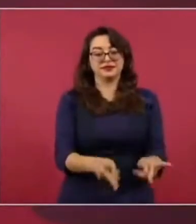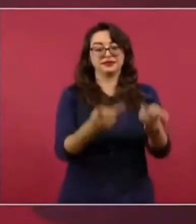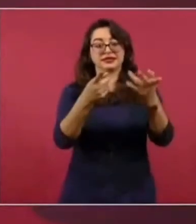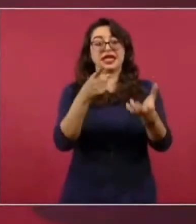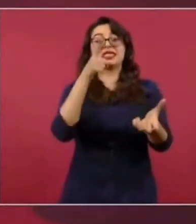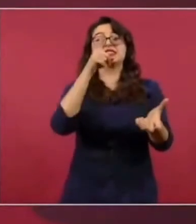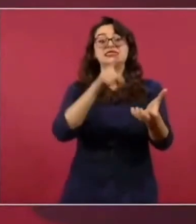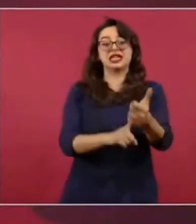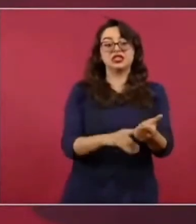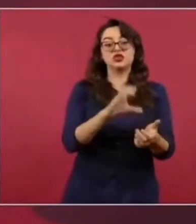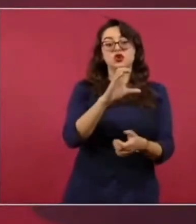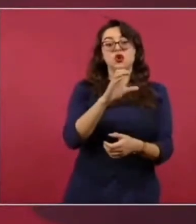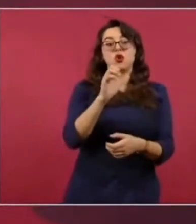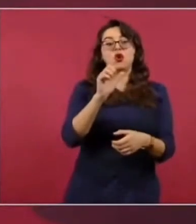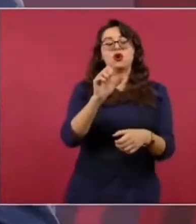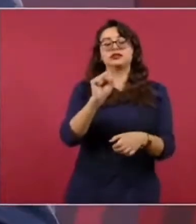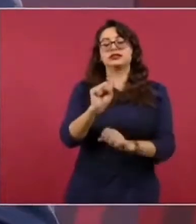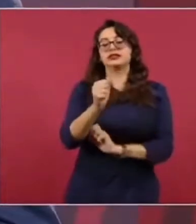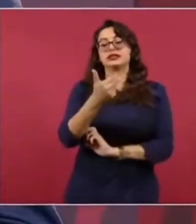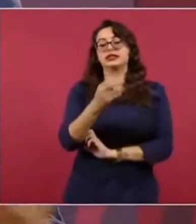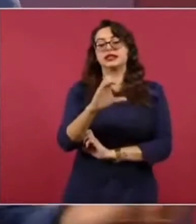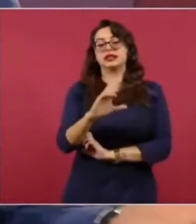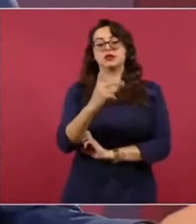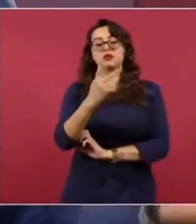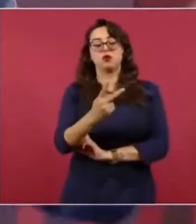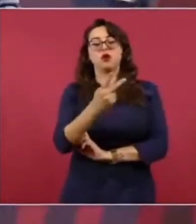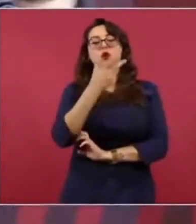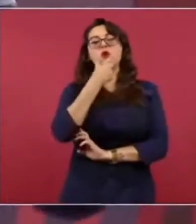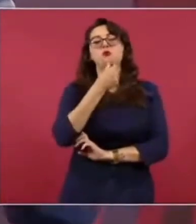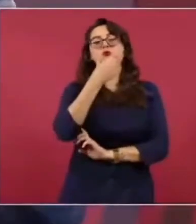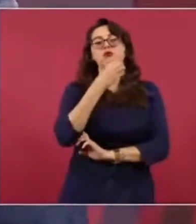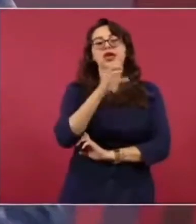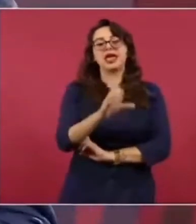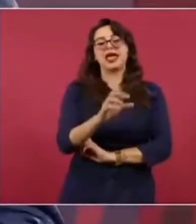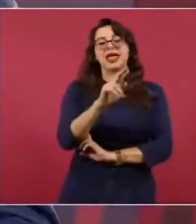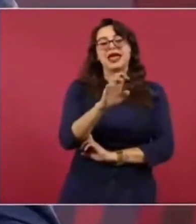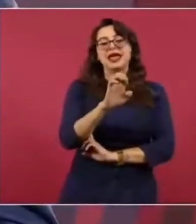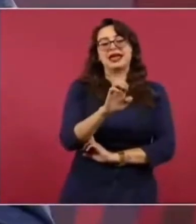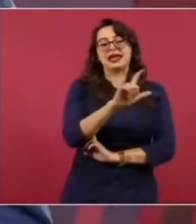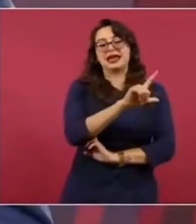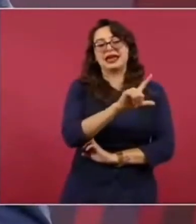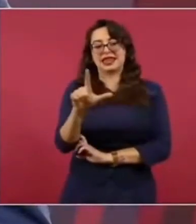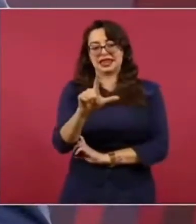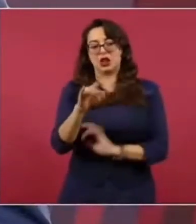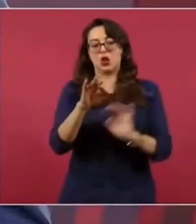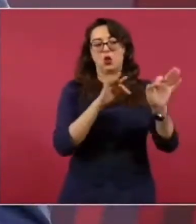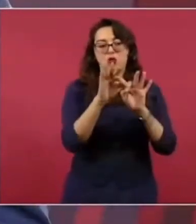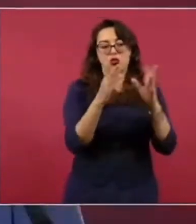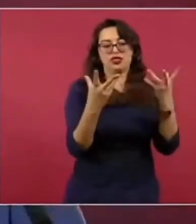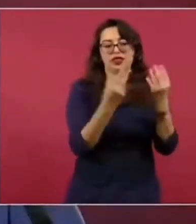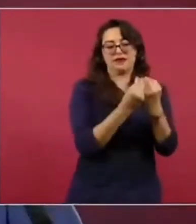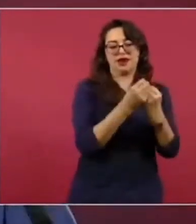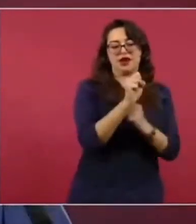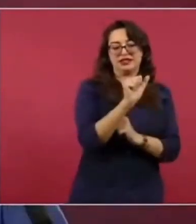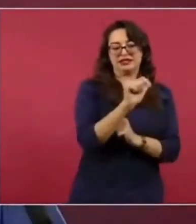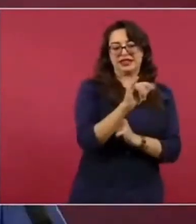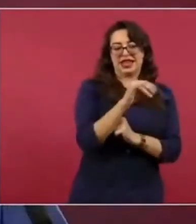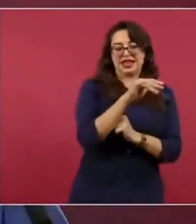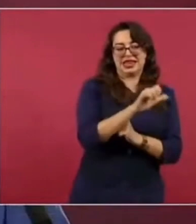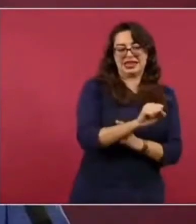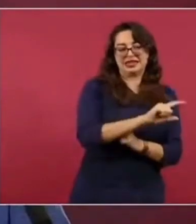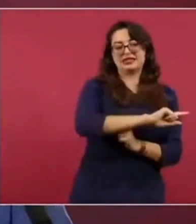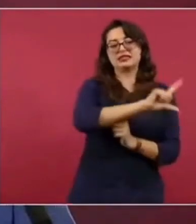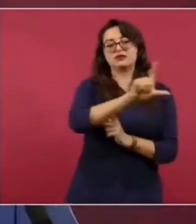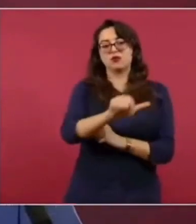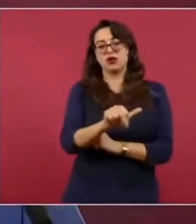y después fue empleado de Roberto Hernández.